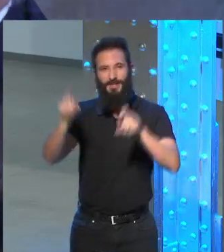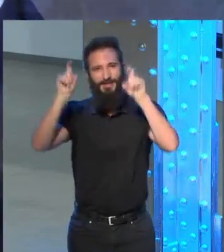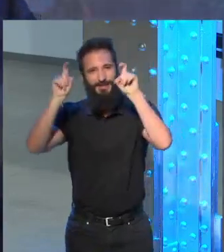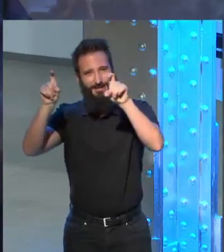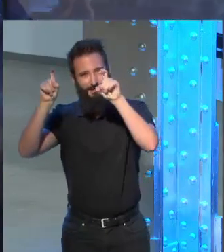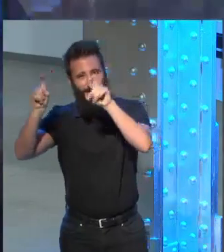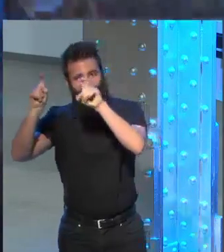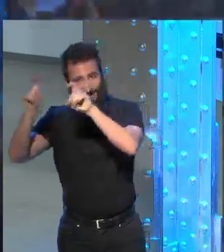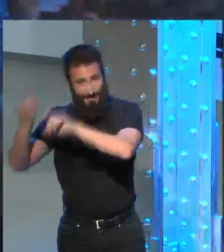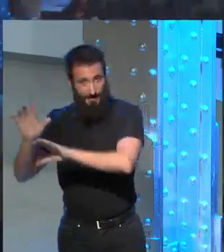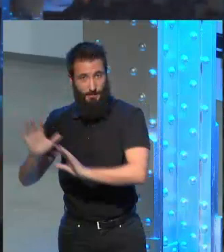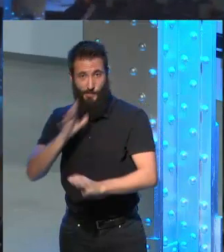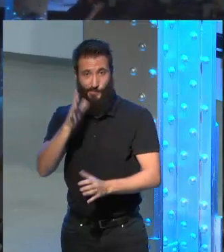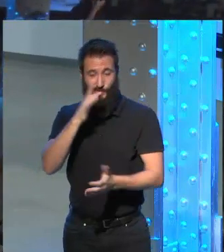libro.